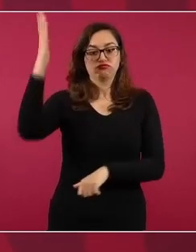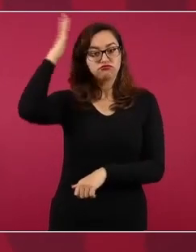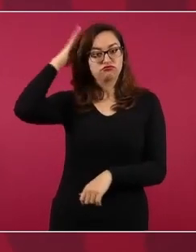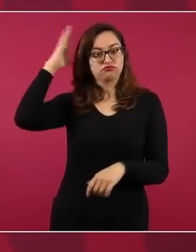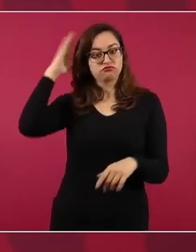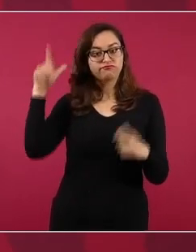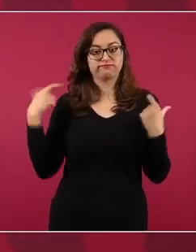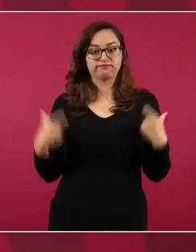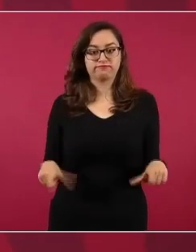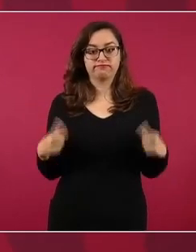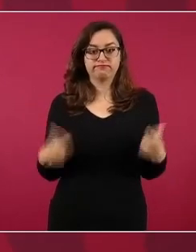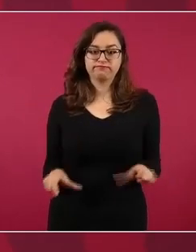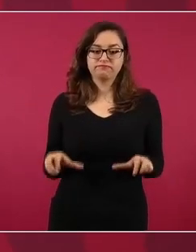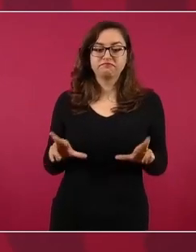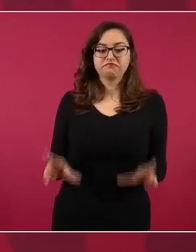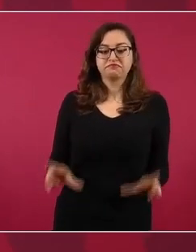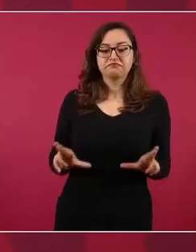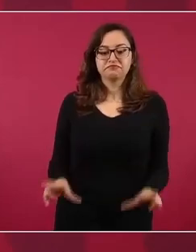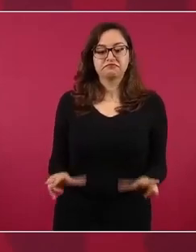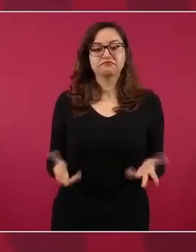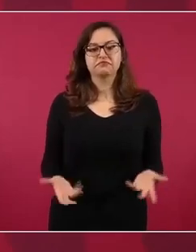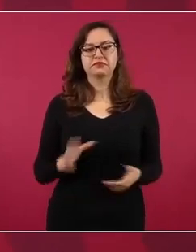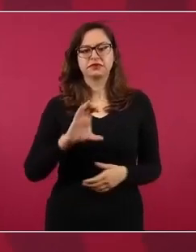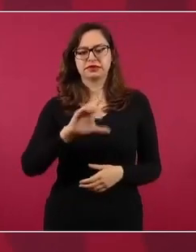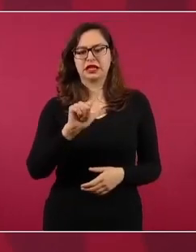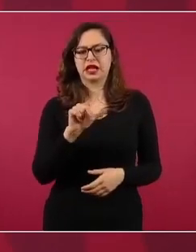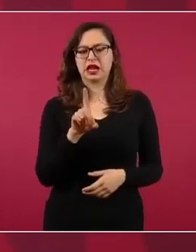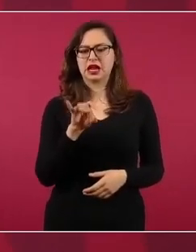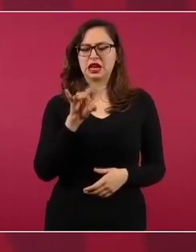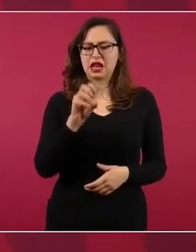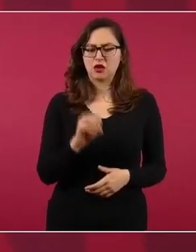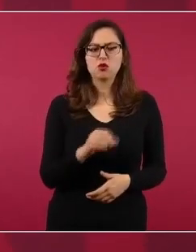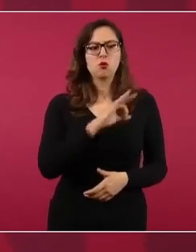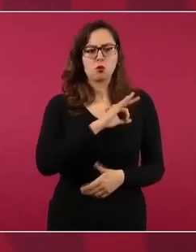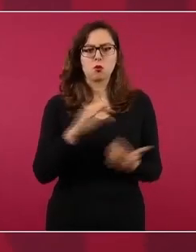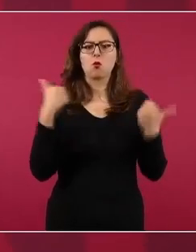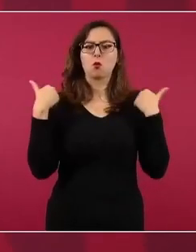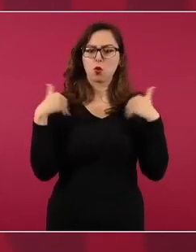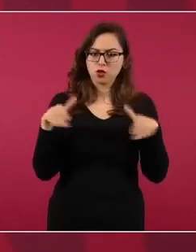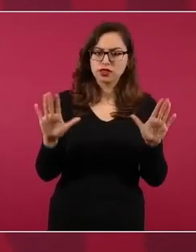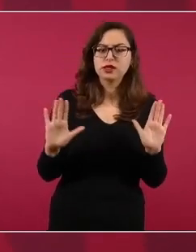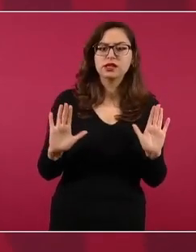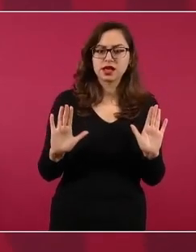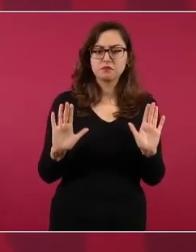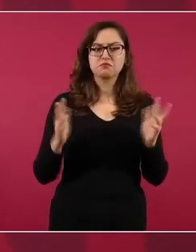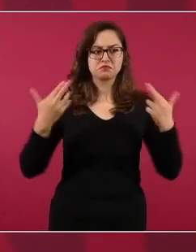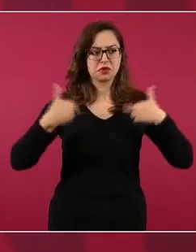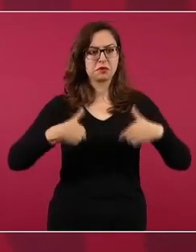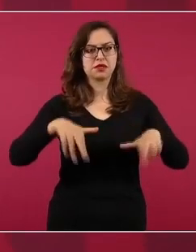Claudio es uno que representa también a los de arriba.